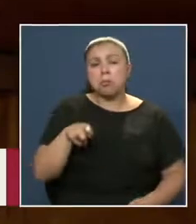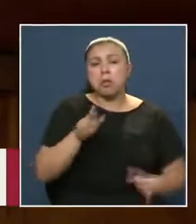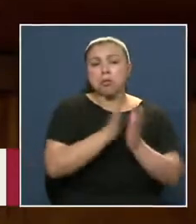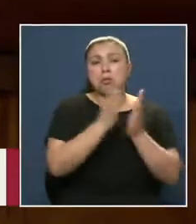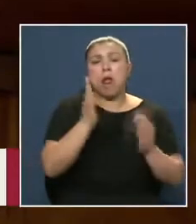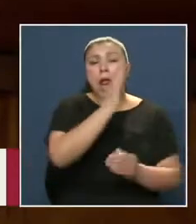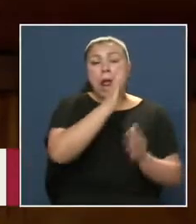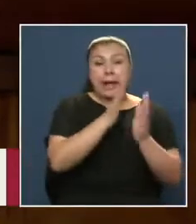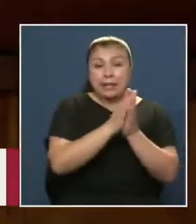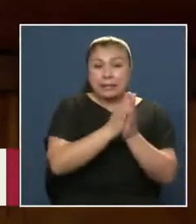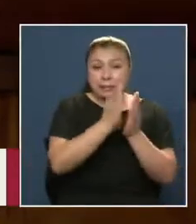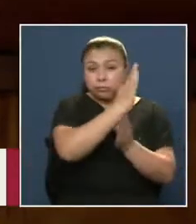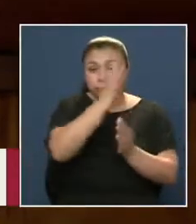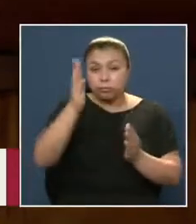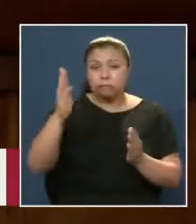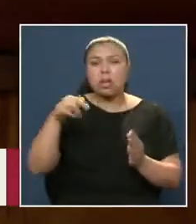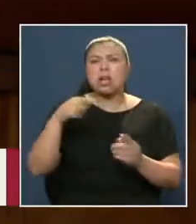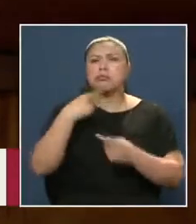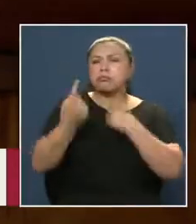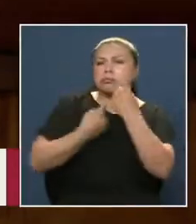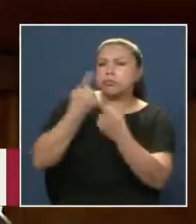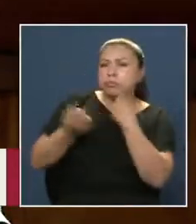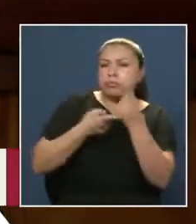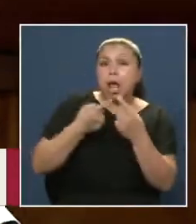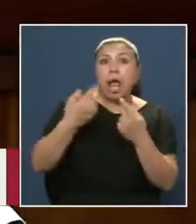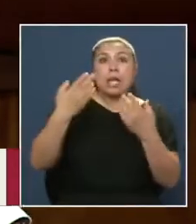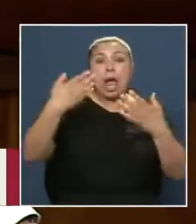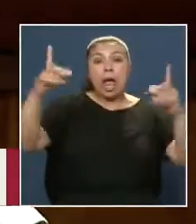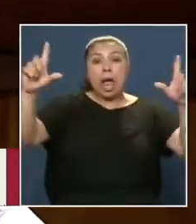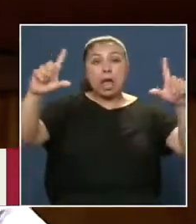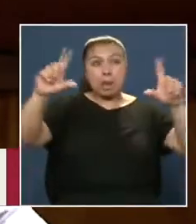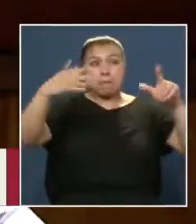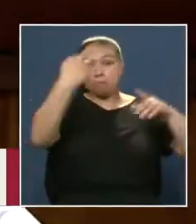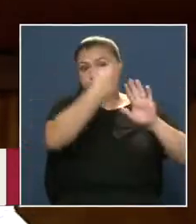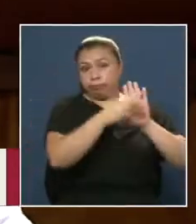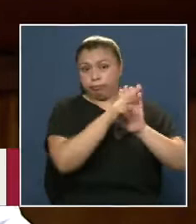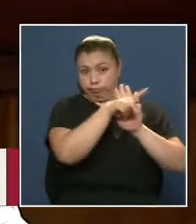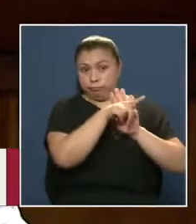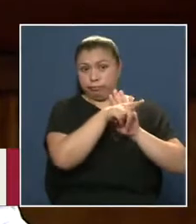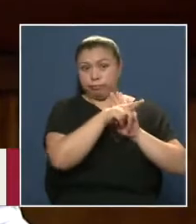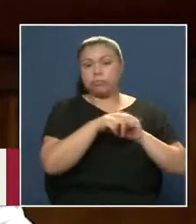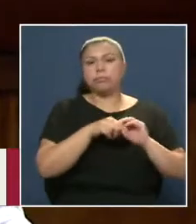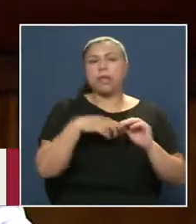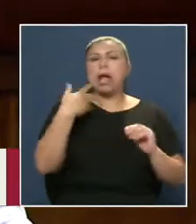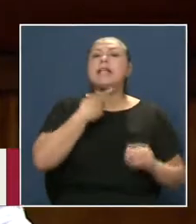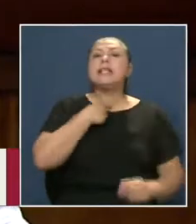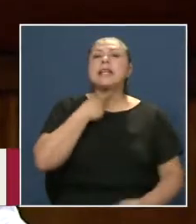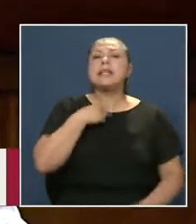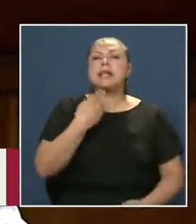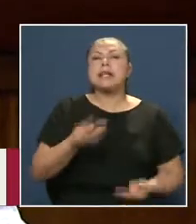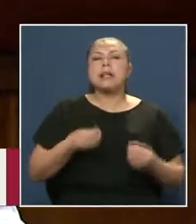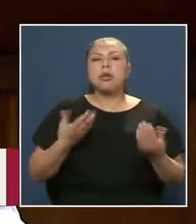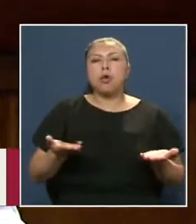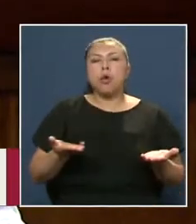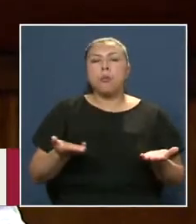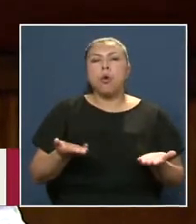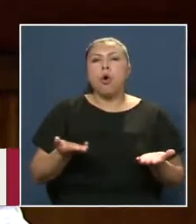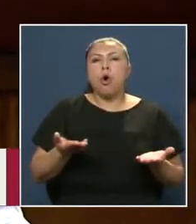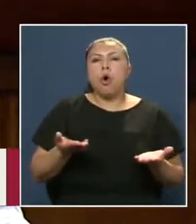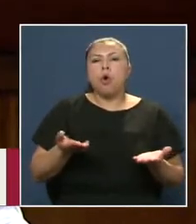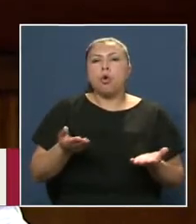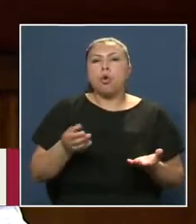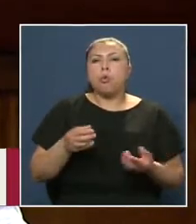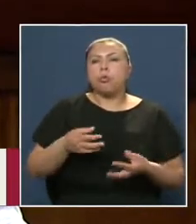Nacional Le hizo Un par De entrevistas Que son Las imágenes Que se ven Acá Y es muy Interesante Como cuenta Su relación Para convencer Al